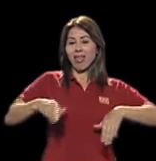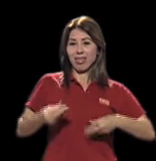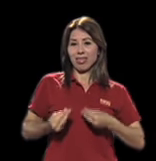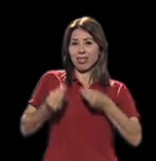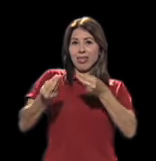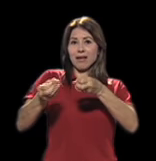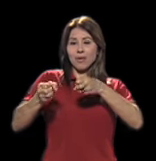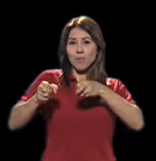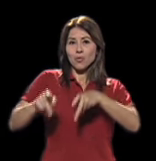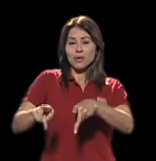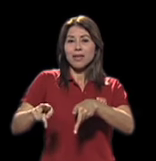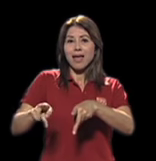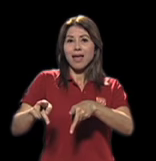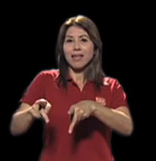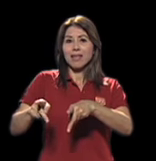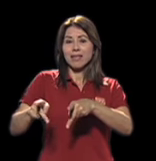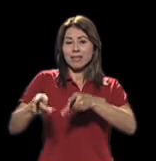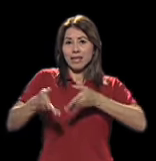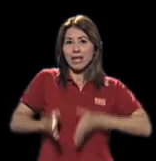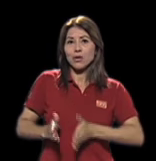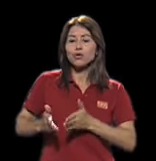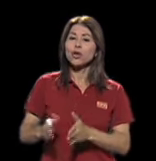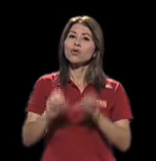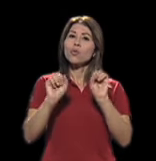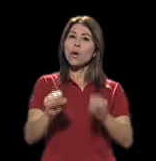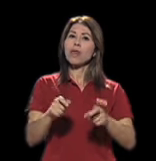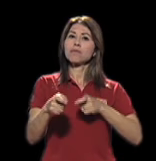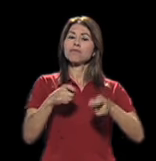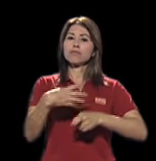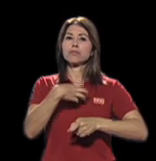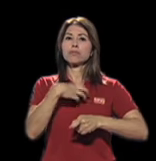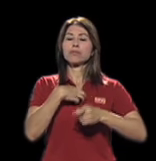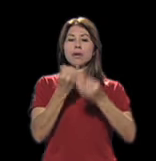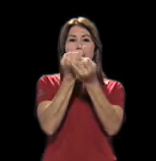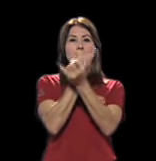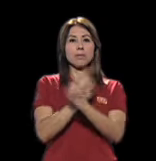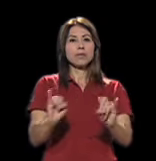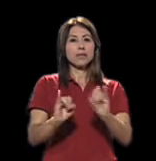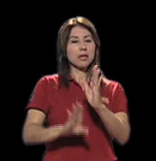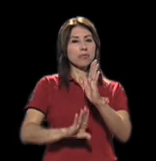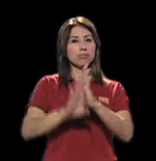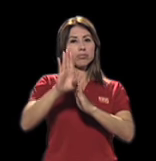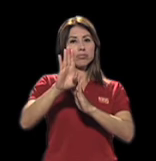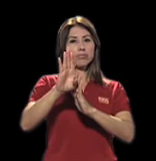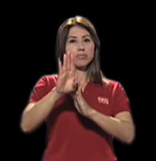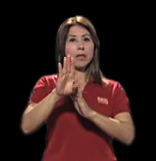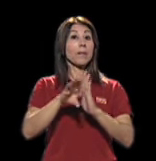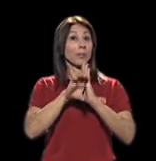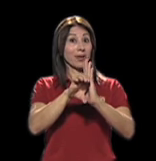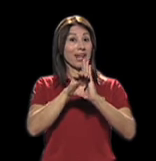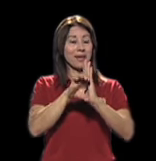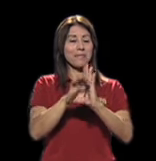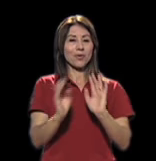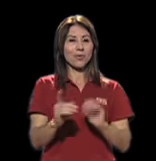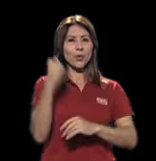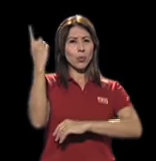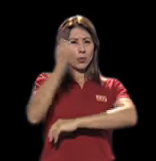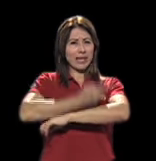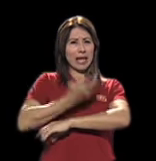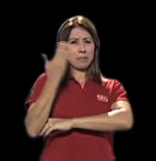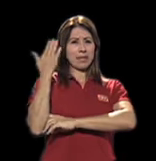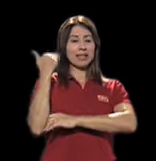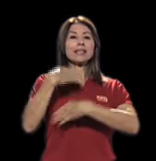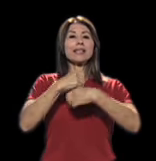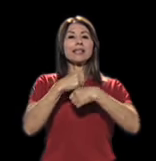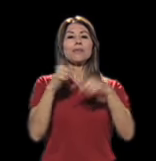o hijas con discapacidad a tener autonomía y desarrollarse como cualquier otro niño. Te pongo brevemente un ejemplo, un día